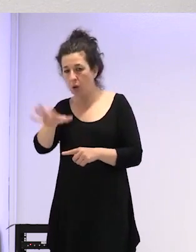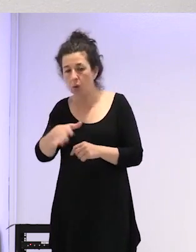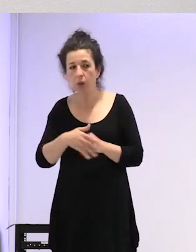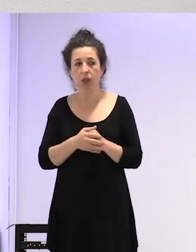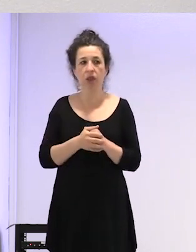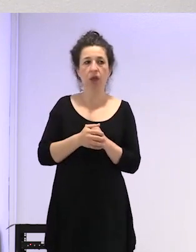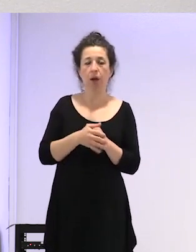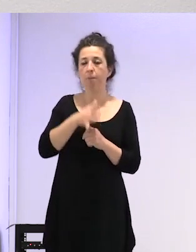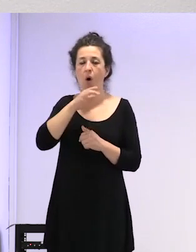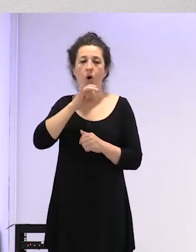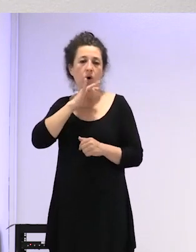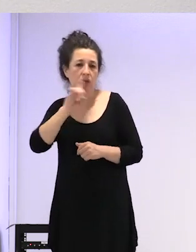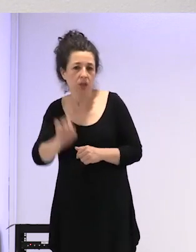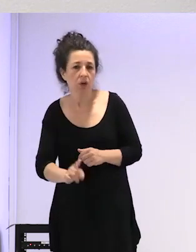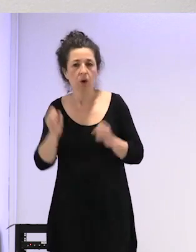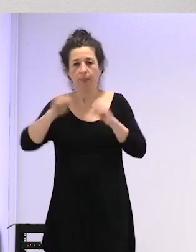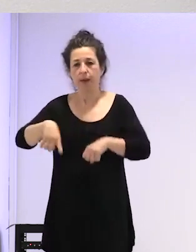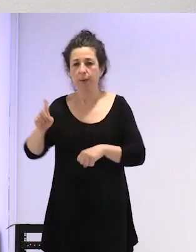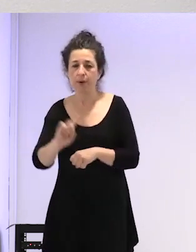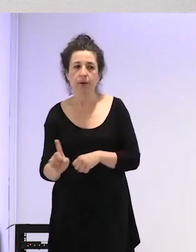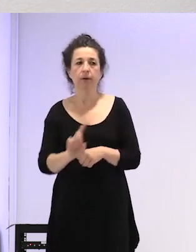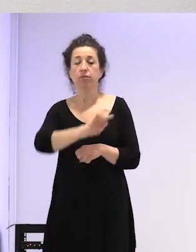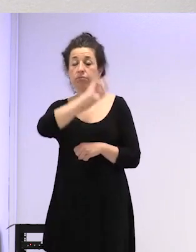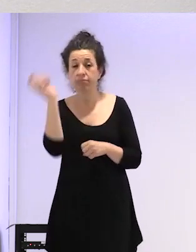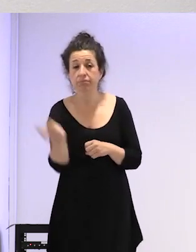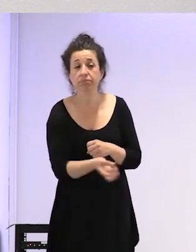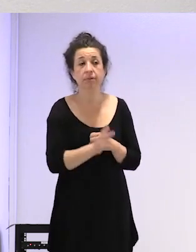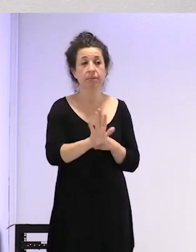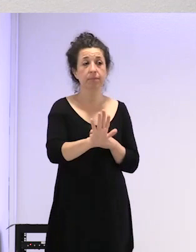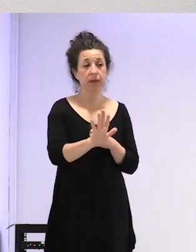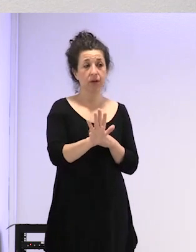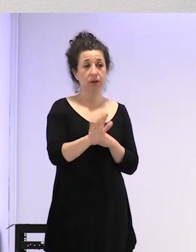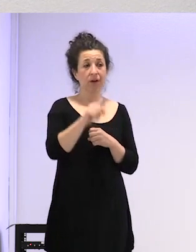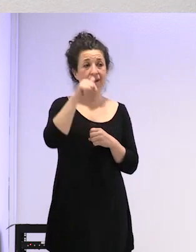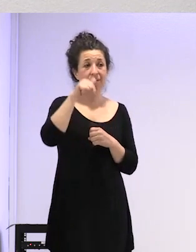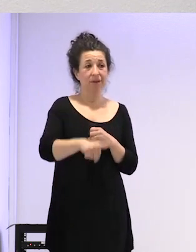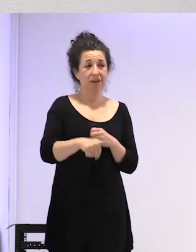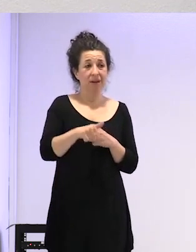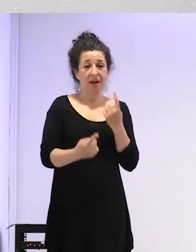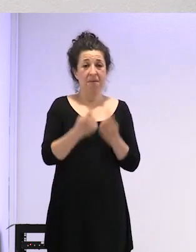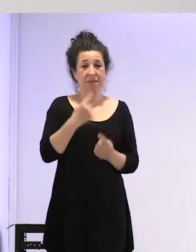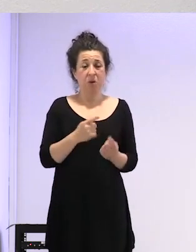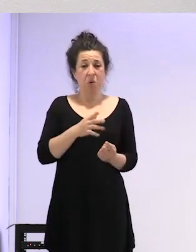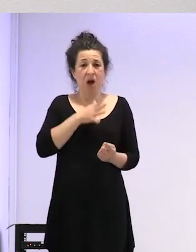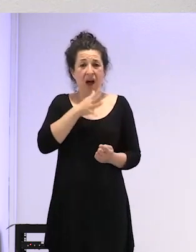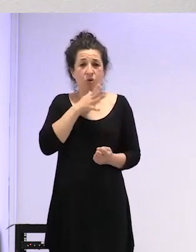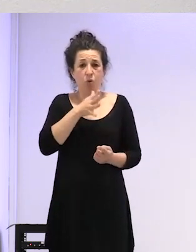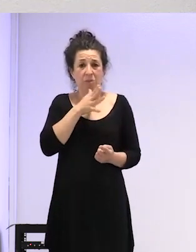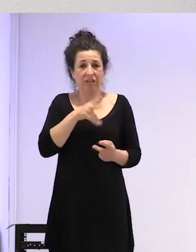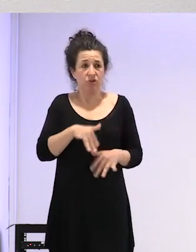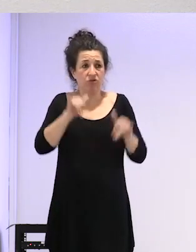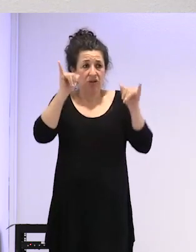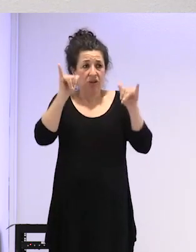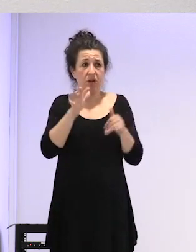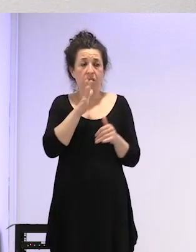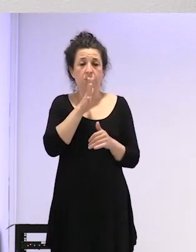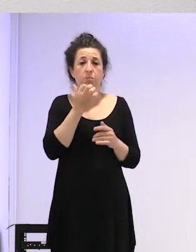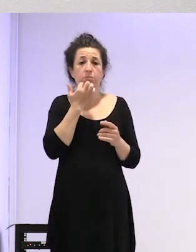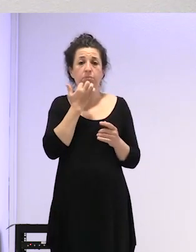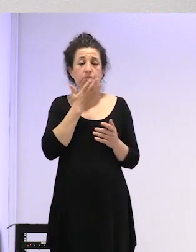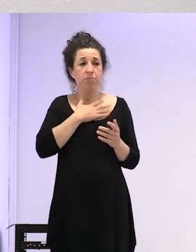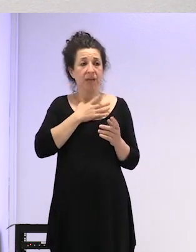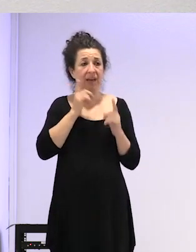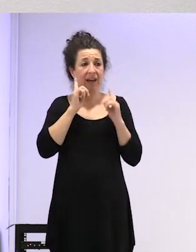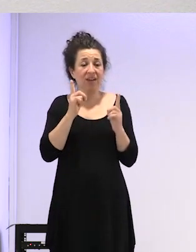porque no estamos contentos porque no estamos de acuerdo o por lo que sea aquí no tenemos ni argumentos para presentar una denuncia porque en mi caso por ejemplo